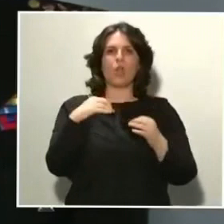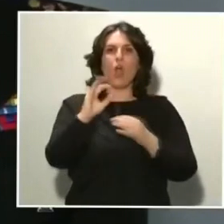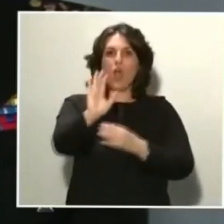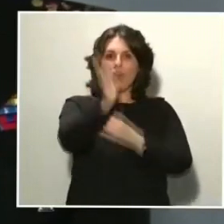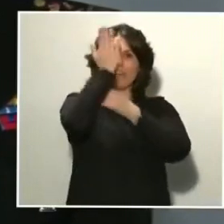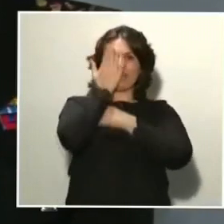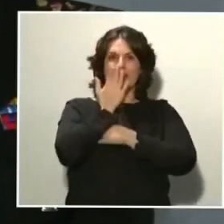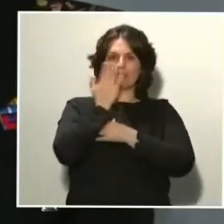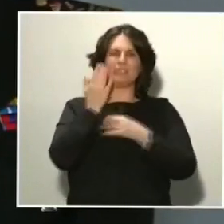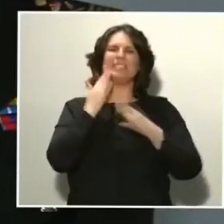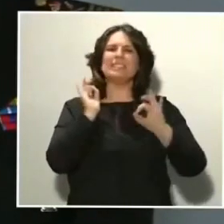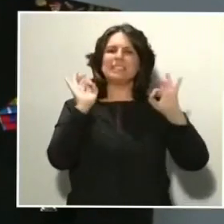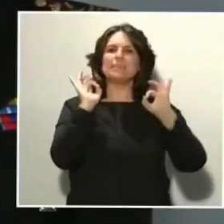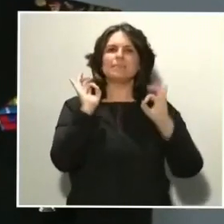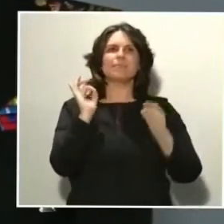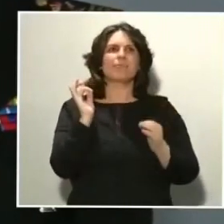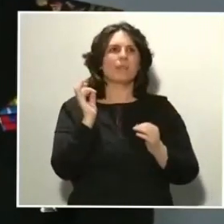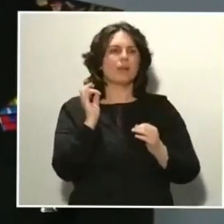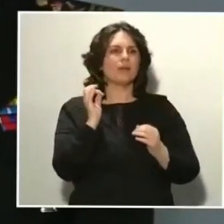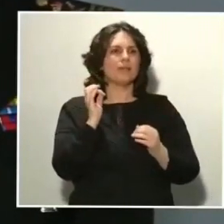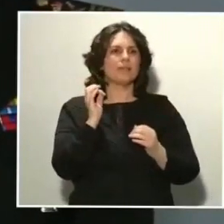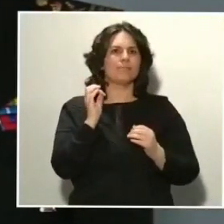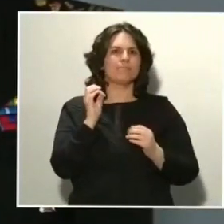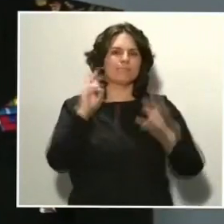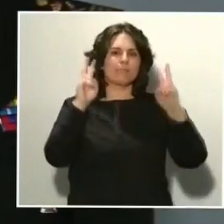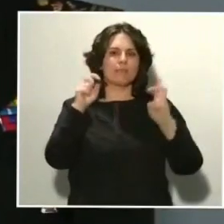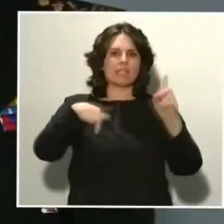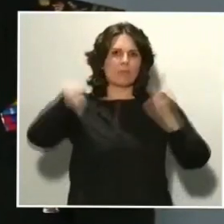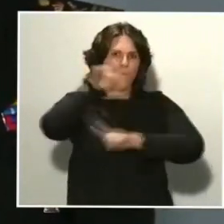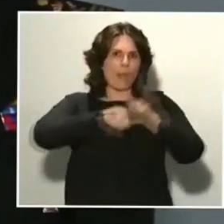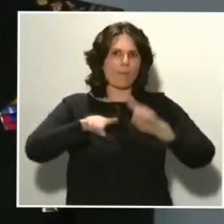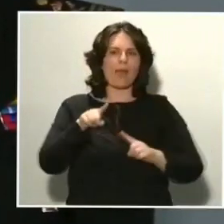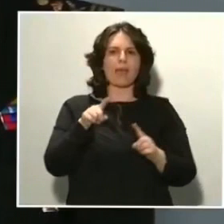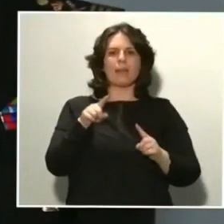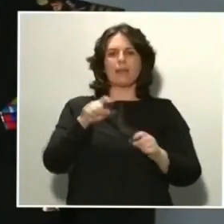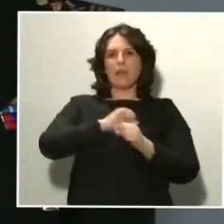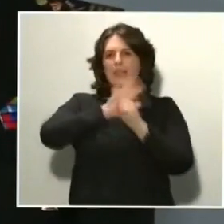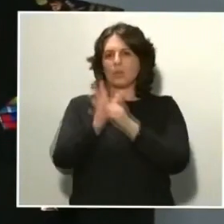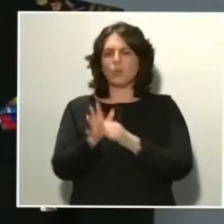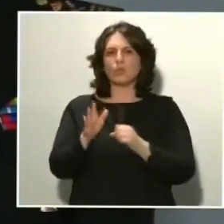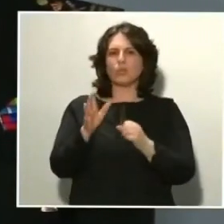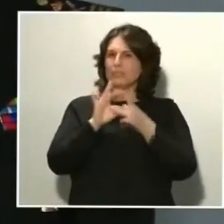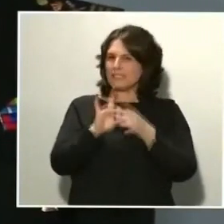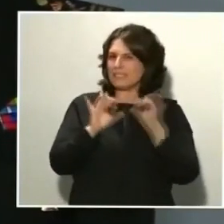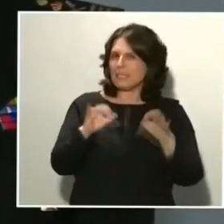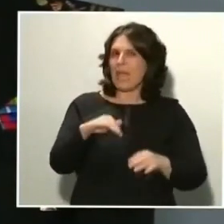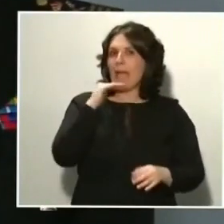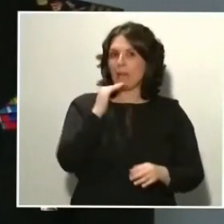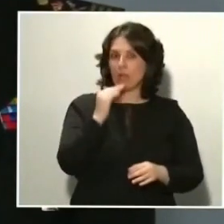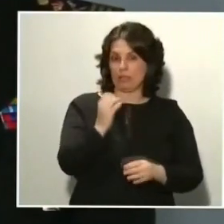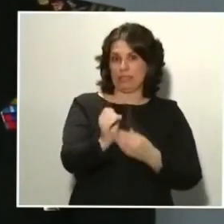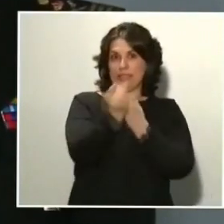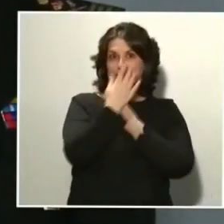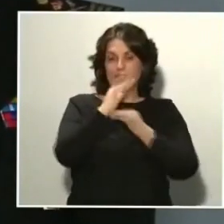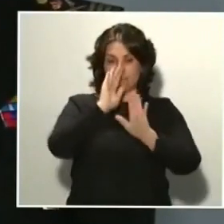con la crisis, con el virus, pueden estar o pueden haber casos que existan